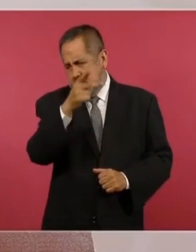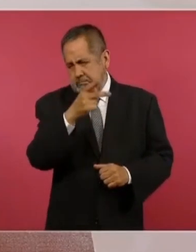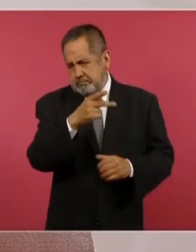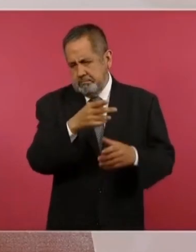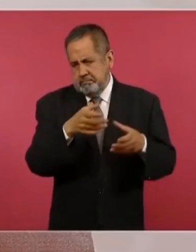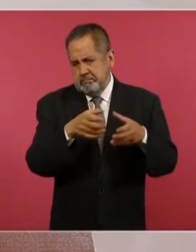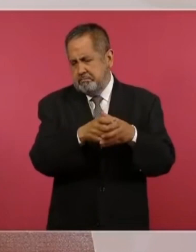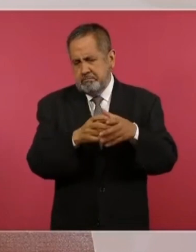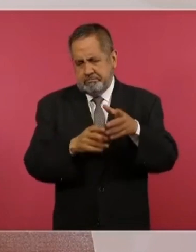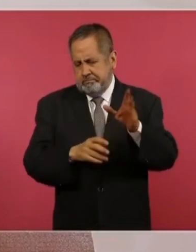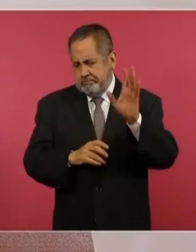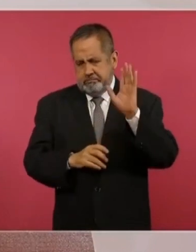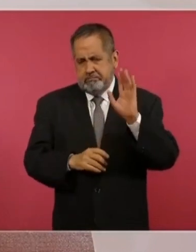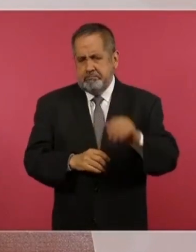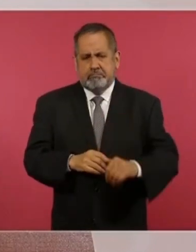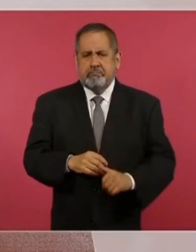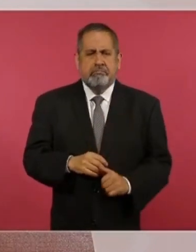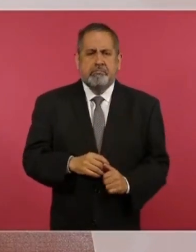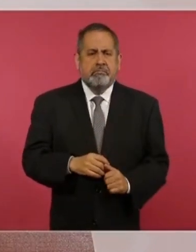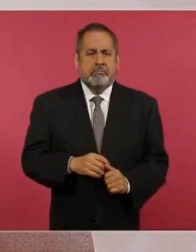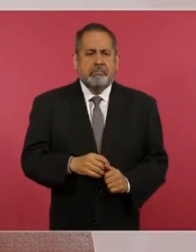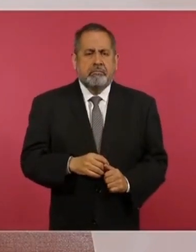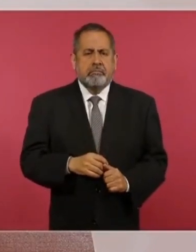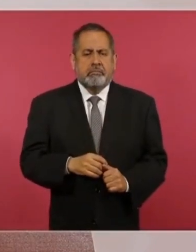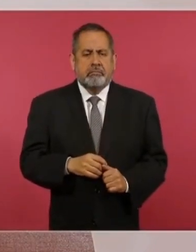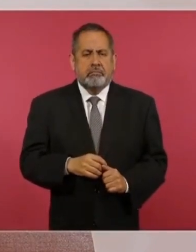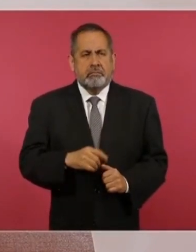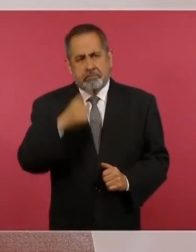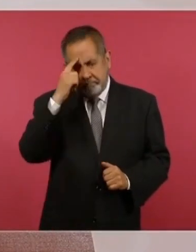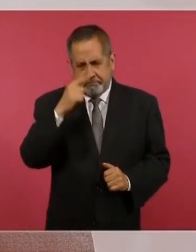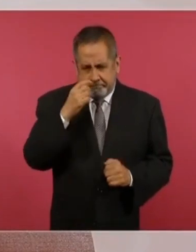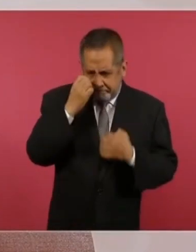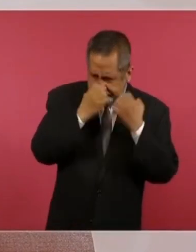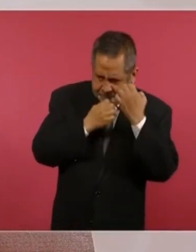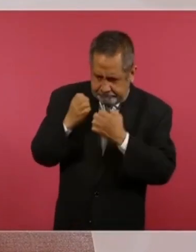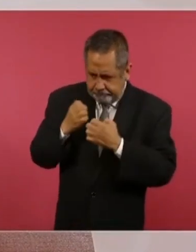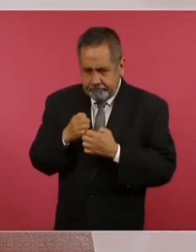militares,